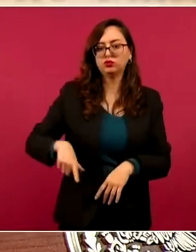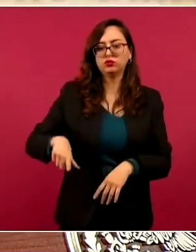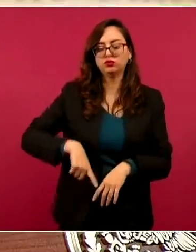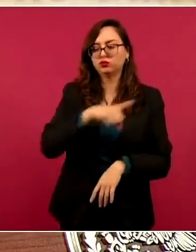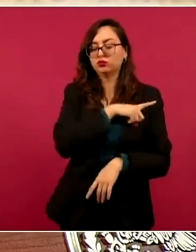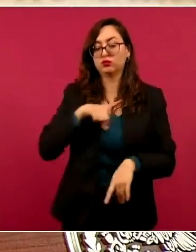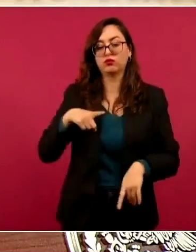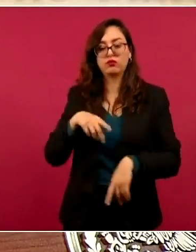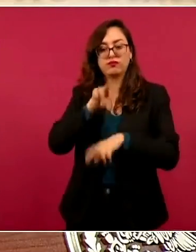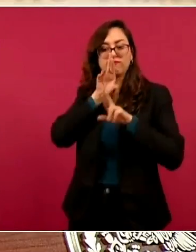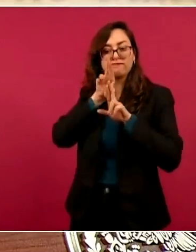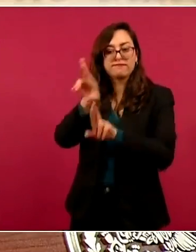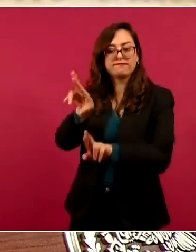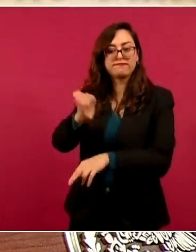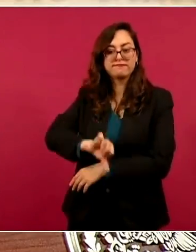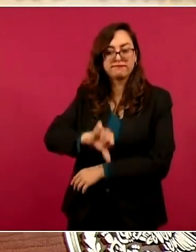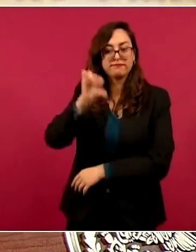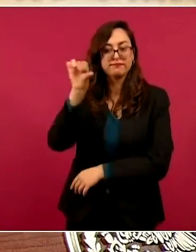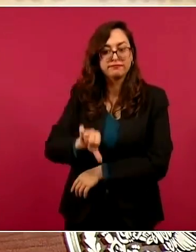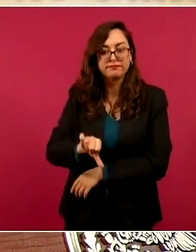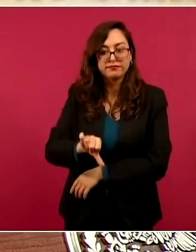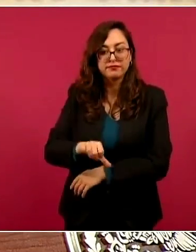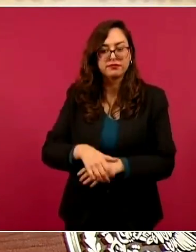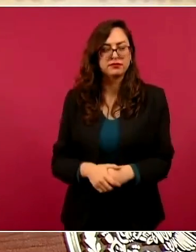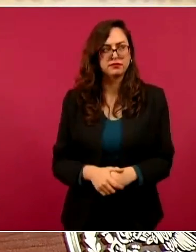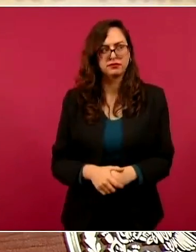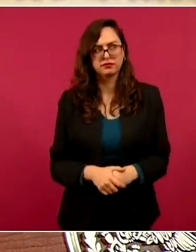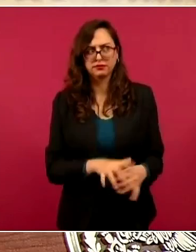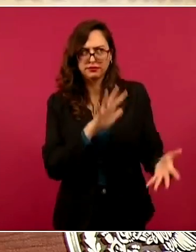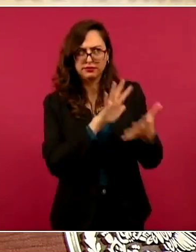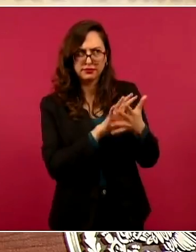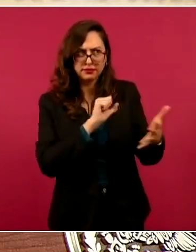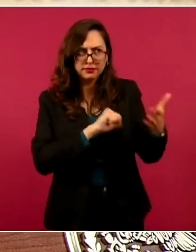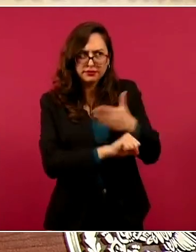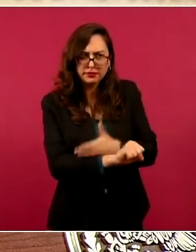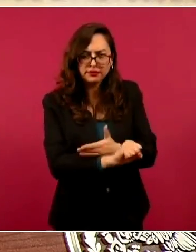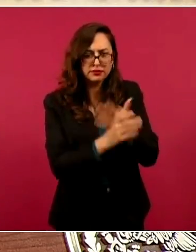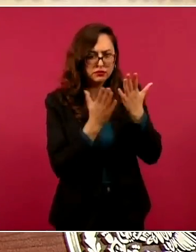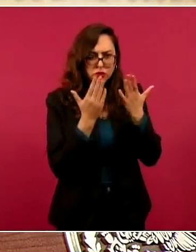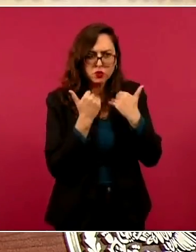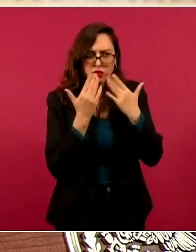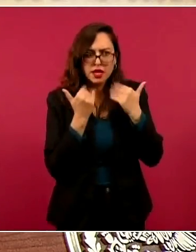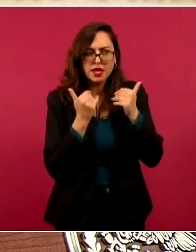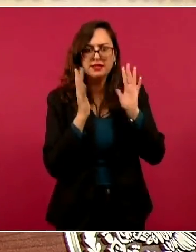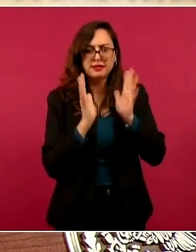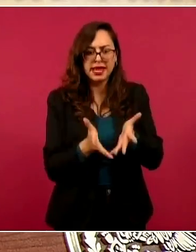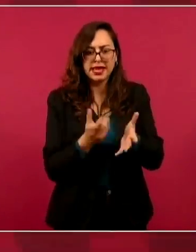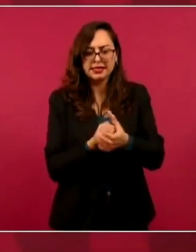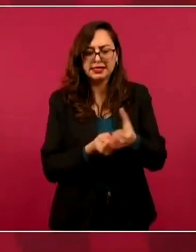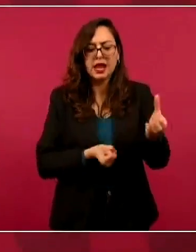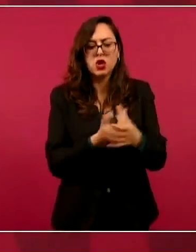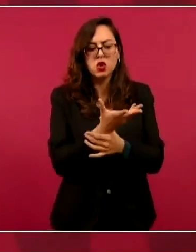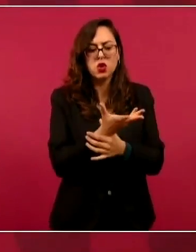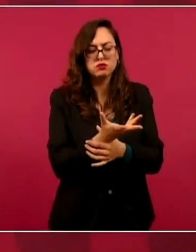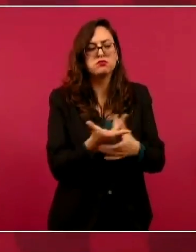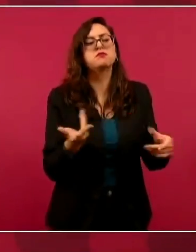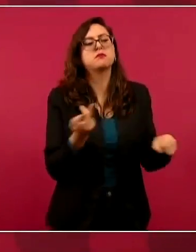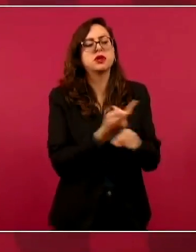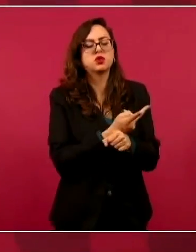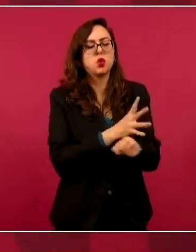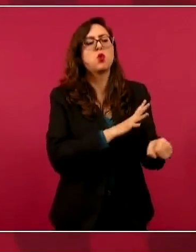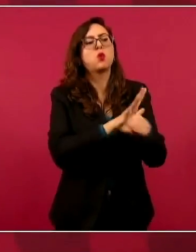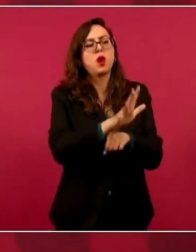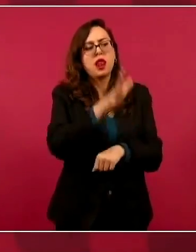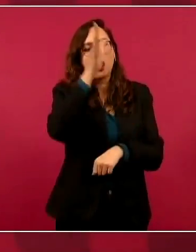preso, hay que ver cuál fue el arreglo,